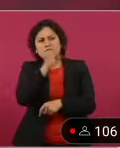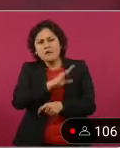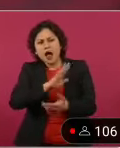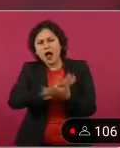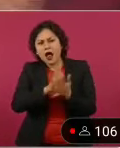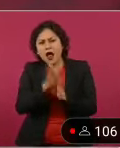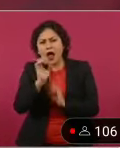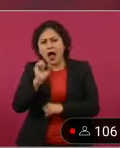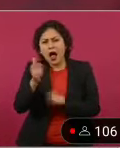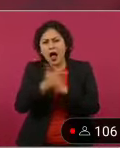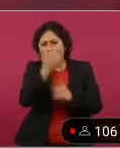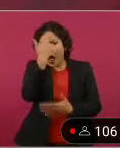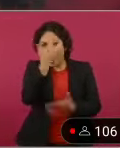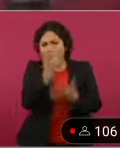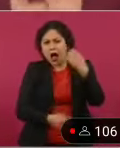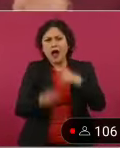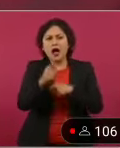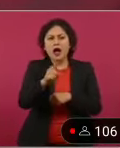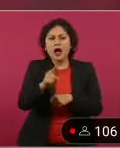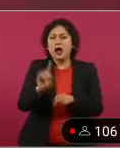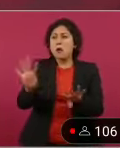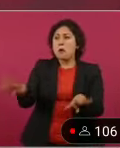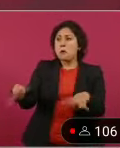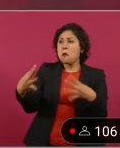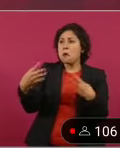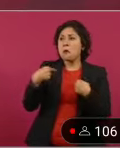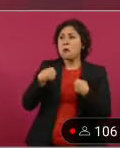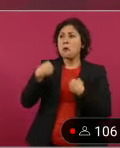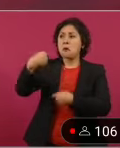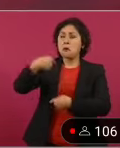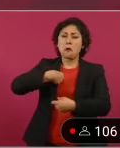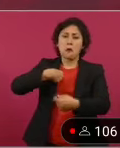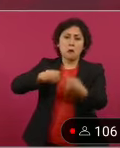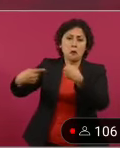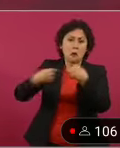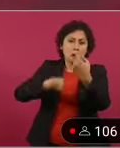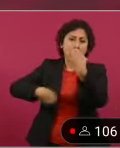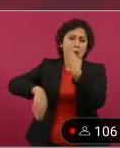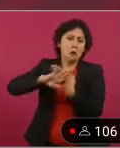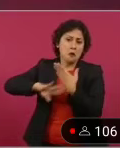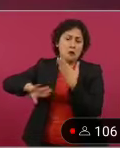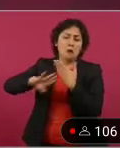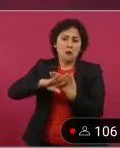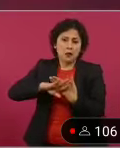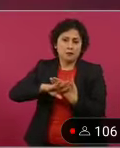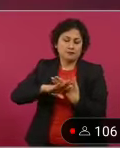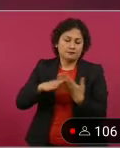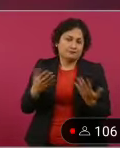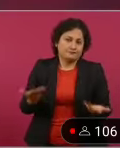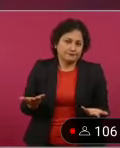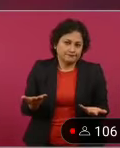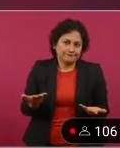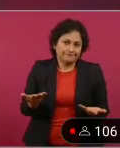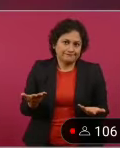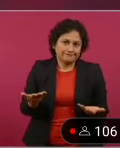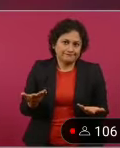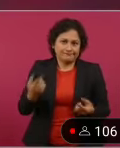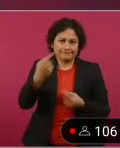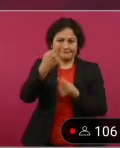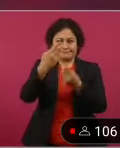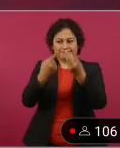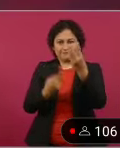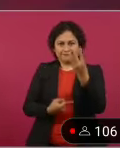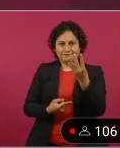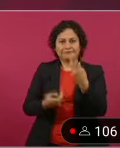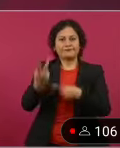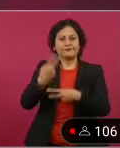Mi opinión es que no proceda, claro, él